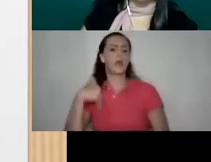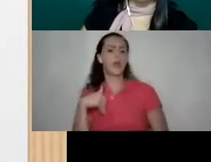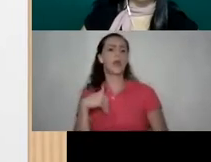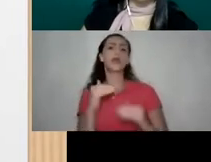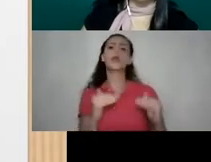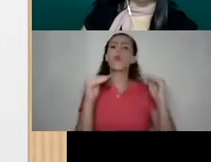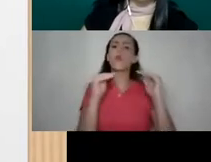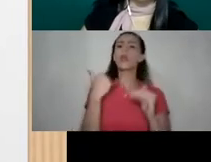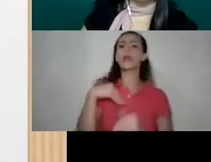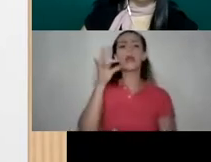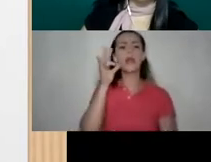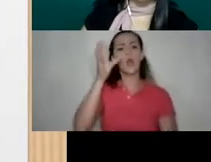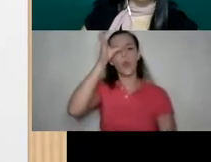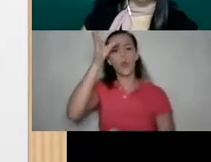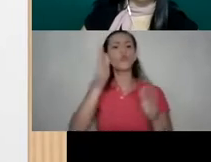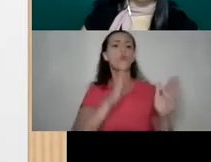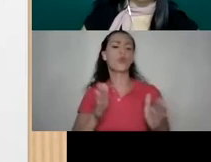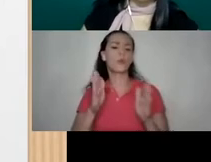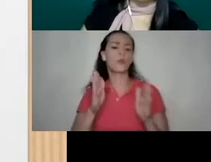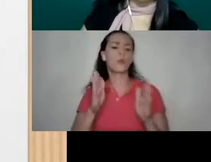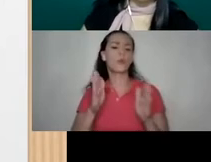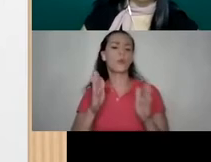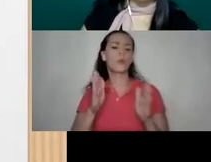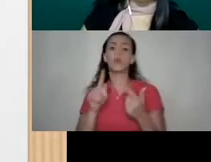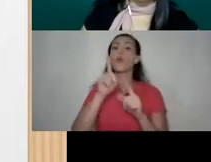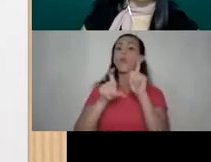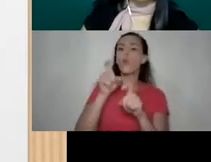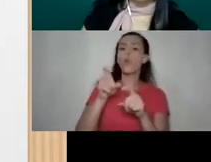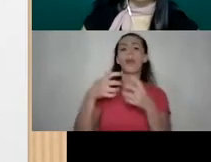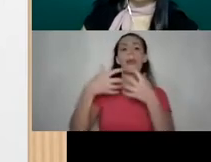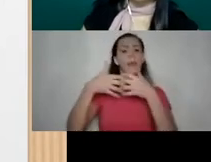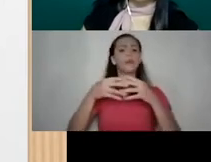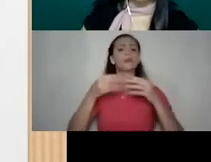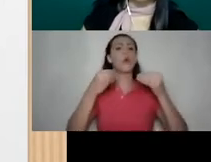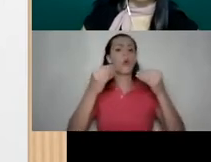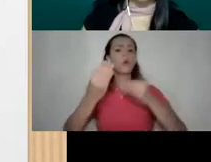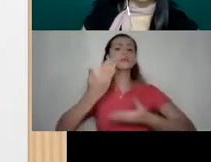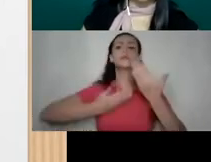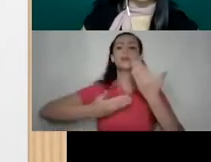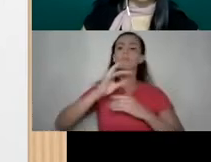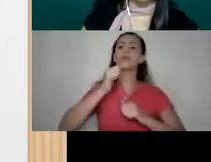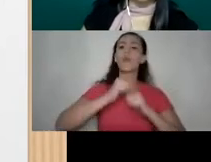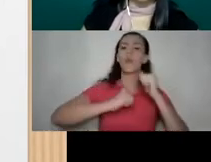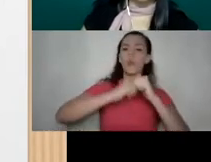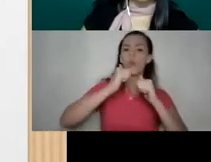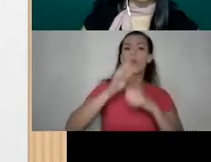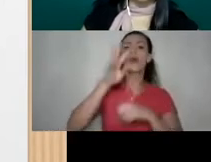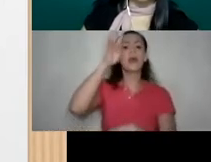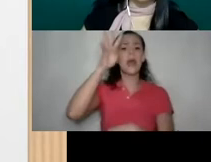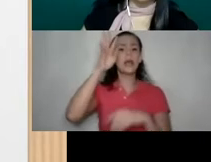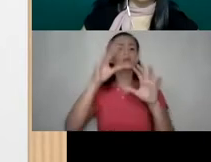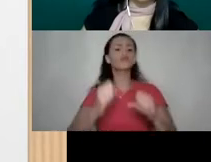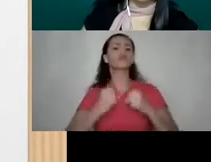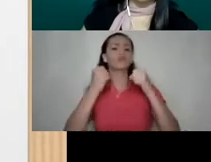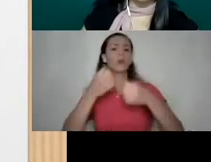organizacional. Es consultor en empresas comerciales de servicios y de construcción en la creación y el fortalecimiento de los procesos de